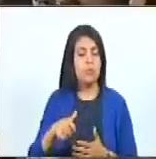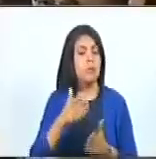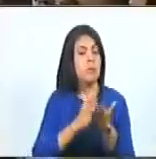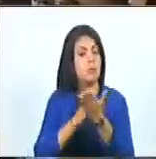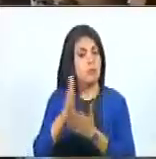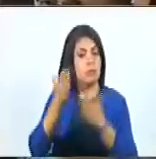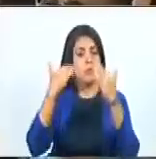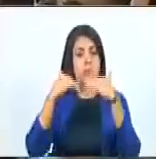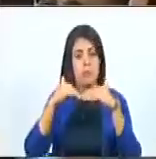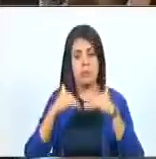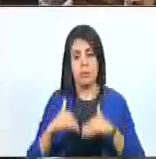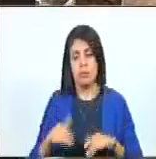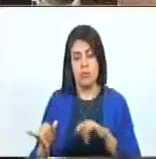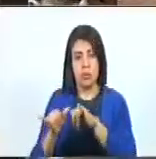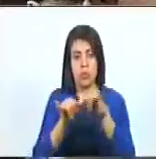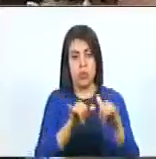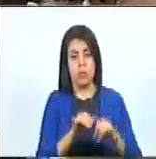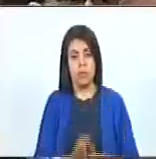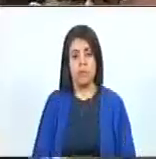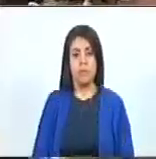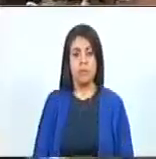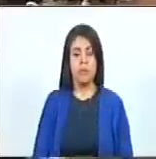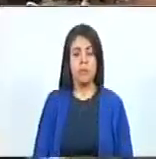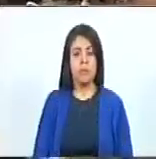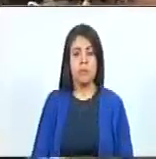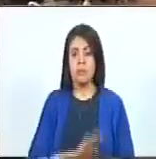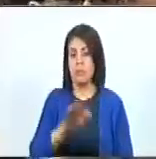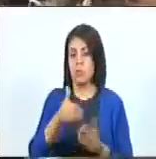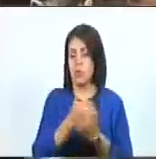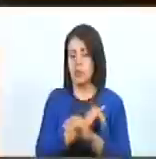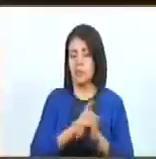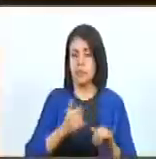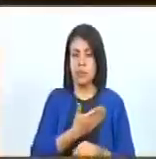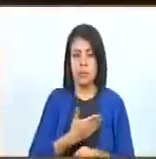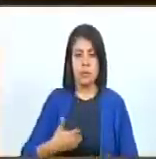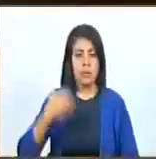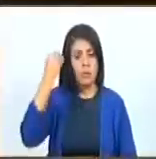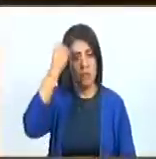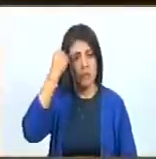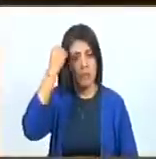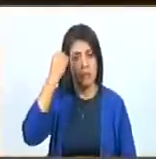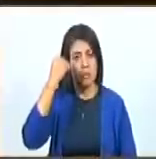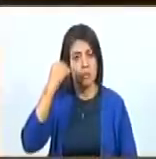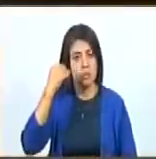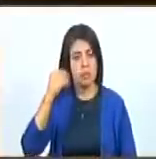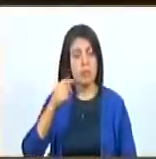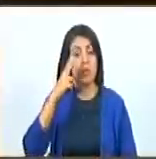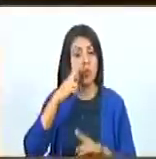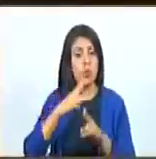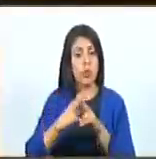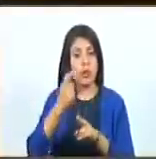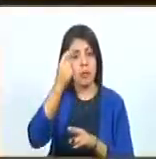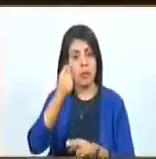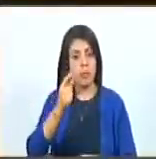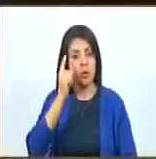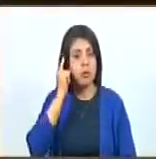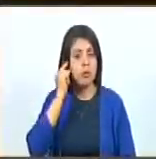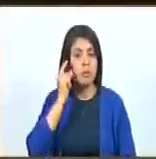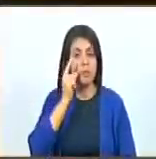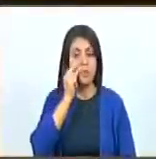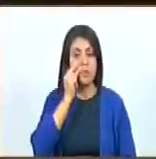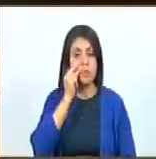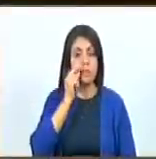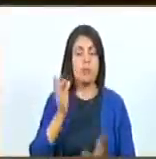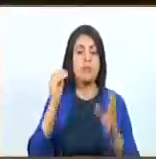continúa como está redactado. Es todo, señor presidente. En consideración, las honorables diputadas y los